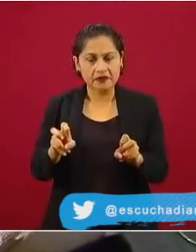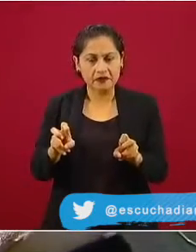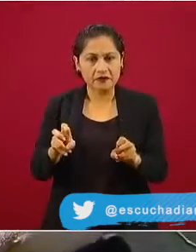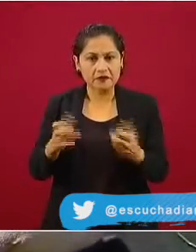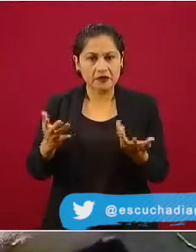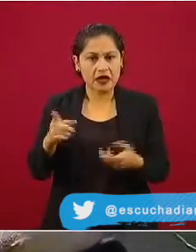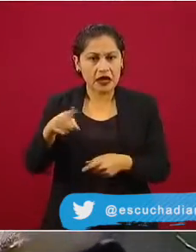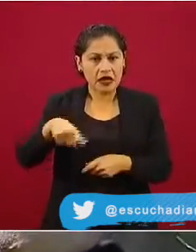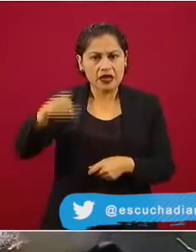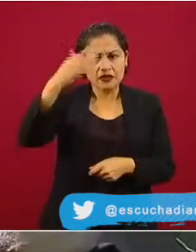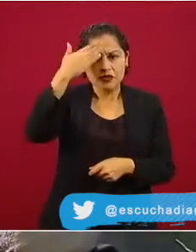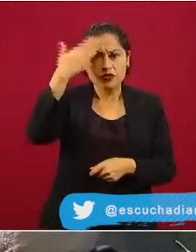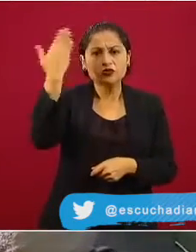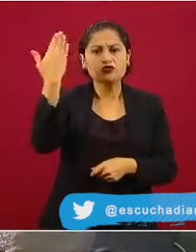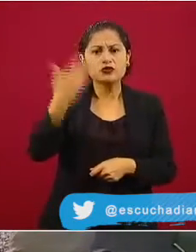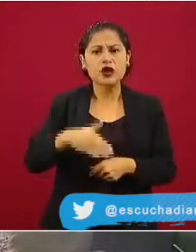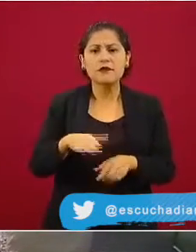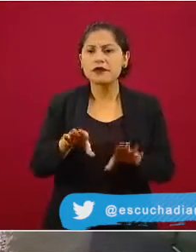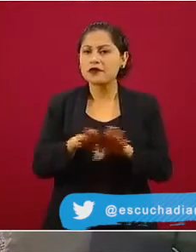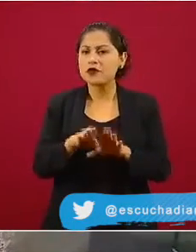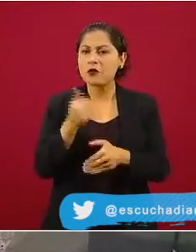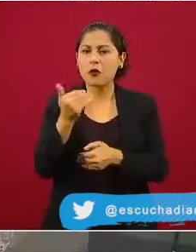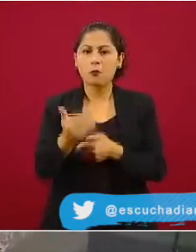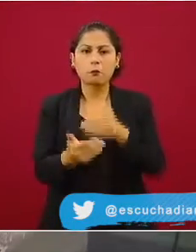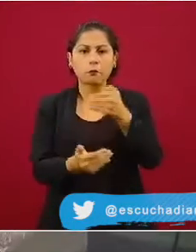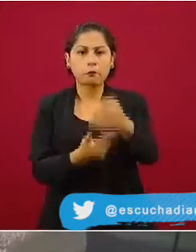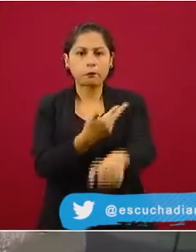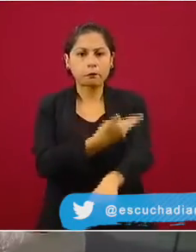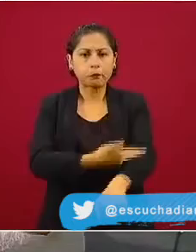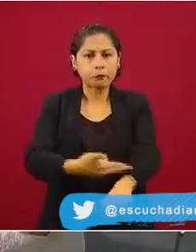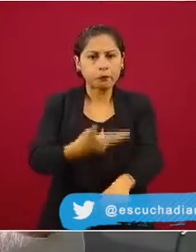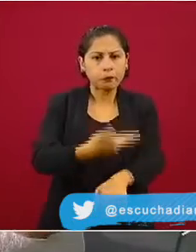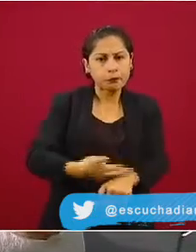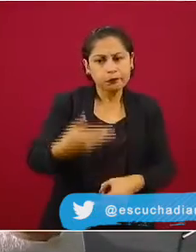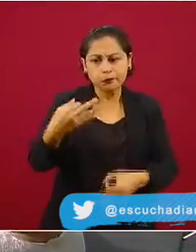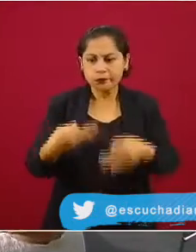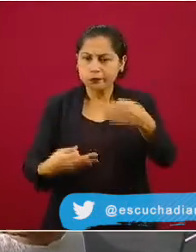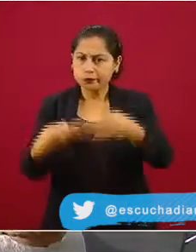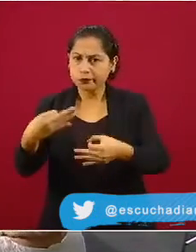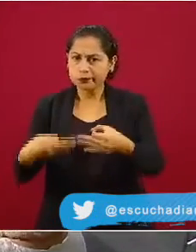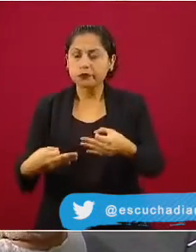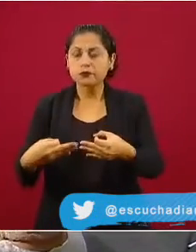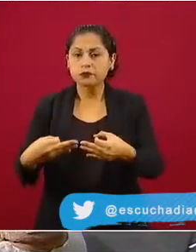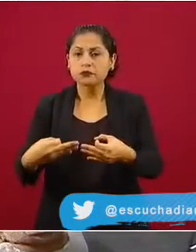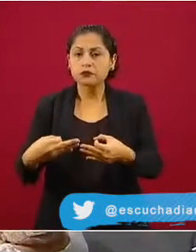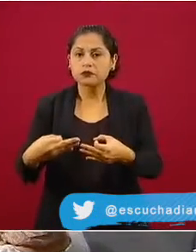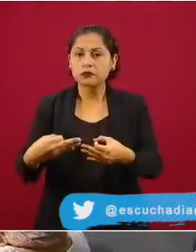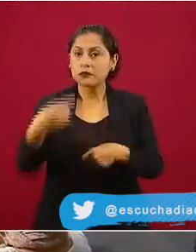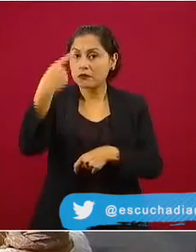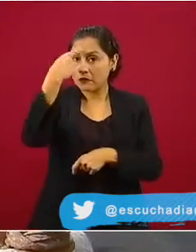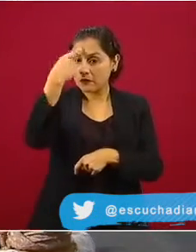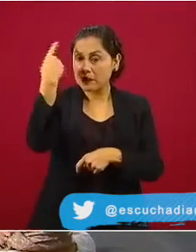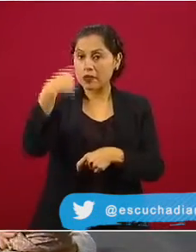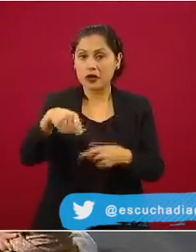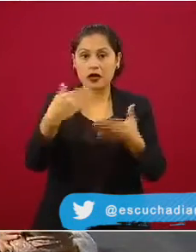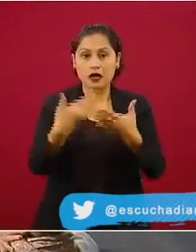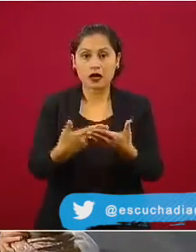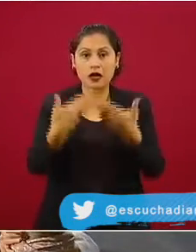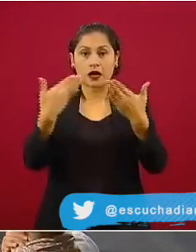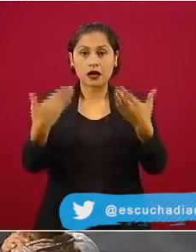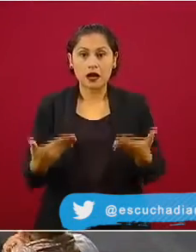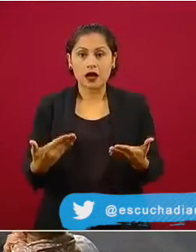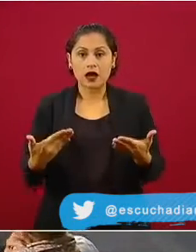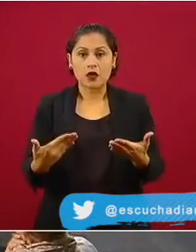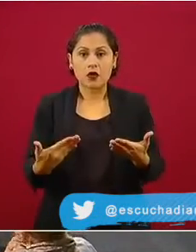jurídica e institucional y legislativa para tener hoy una institución civil, llámese